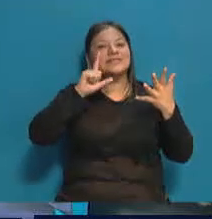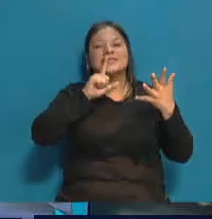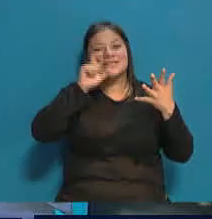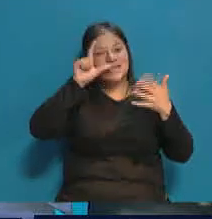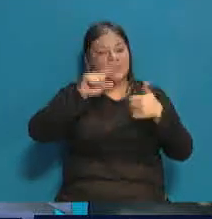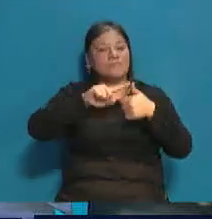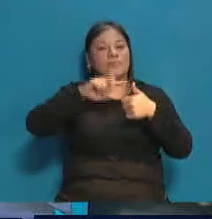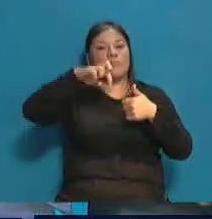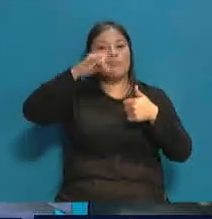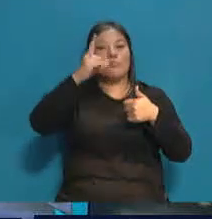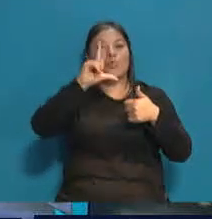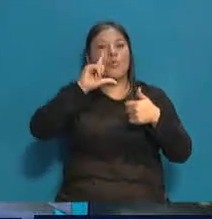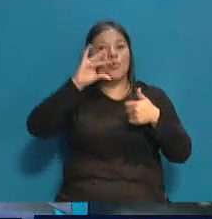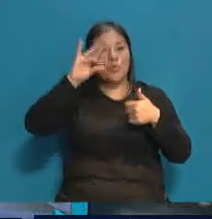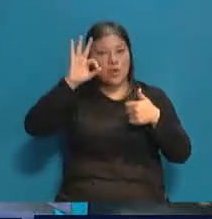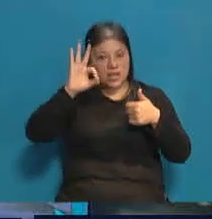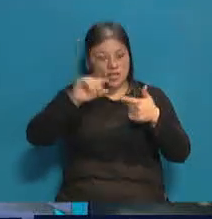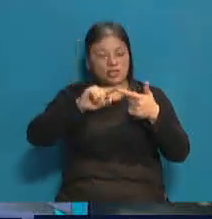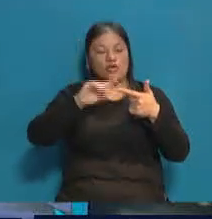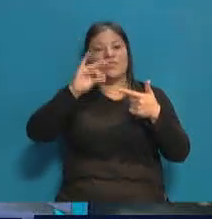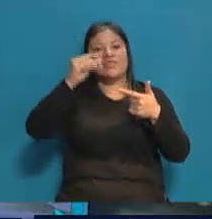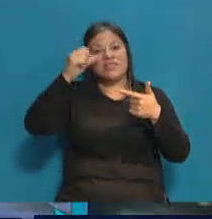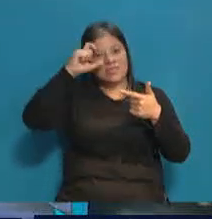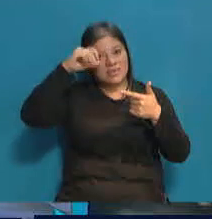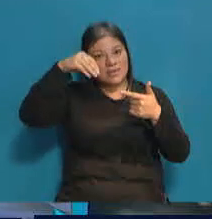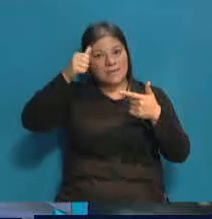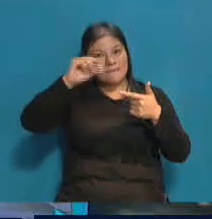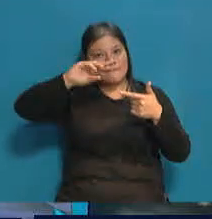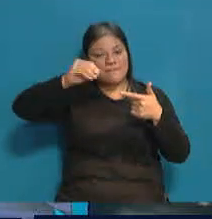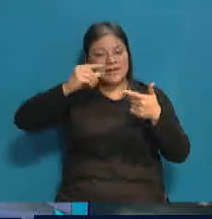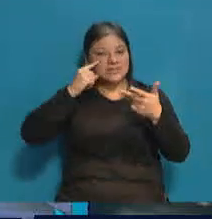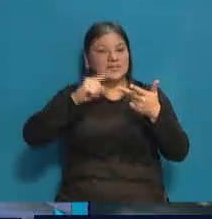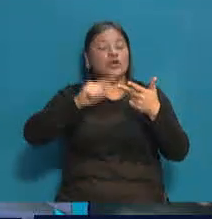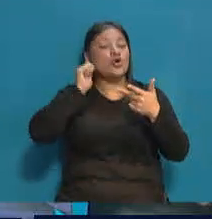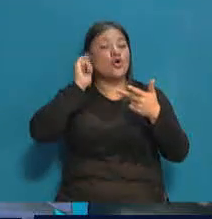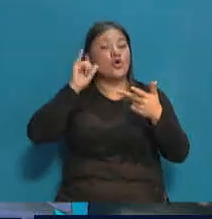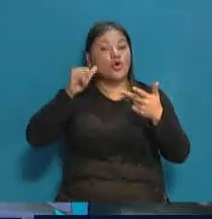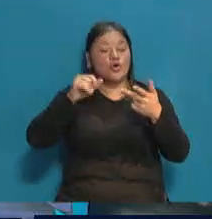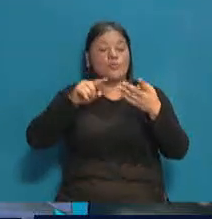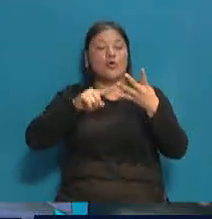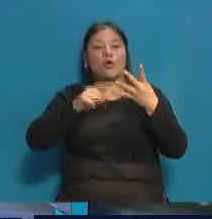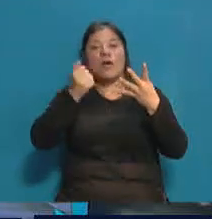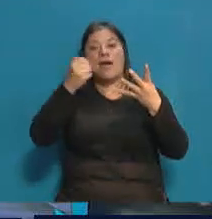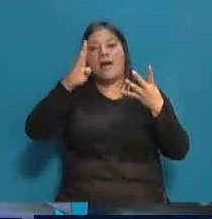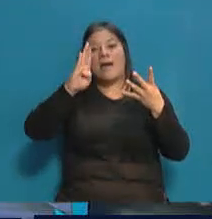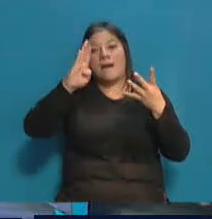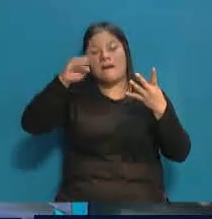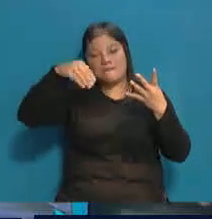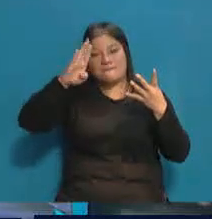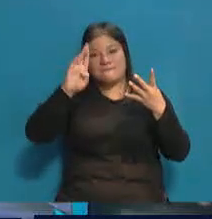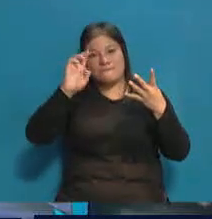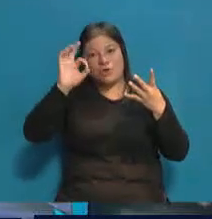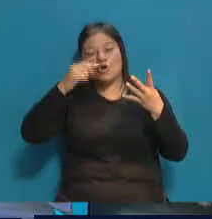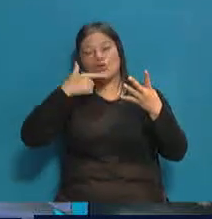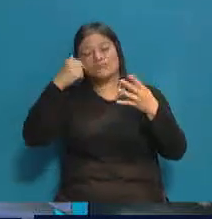Erika Pulido, César Catani, Eugenia De Marchi, Silvina Gómez y Franco Ambrosini. Son los que se